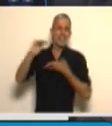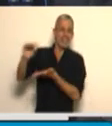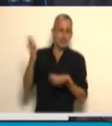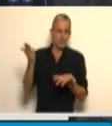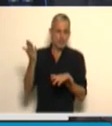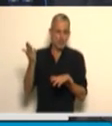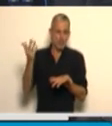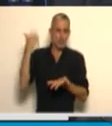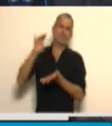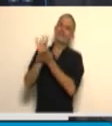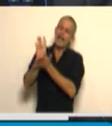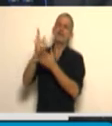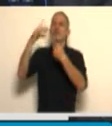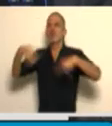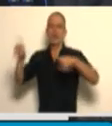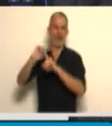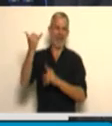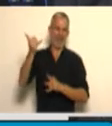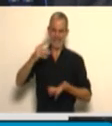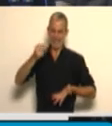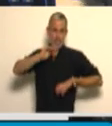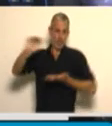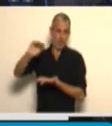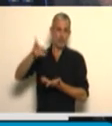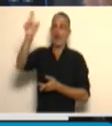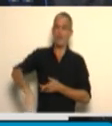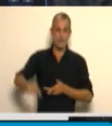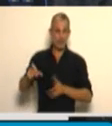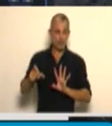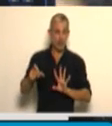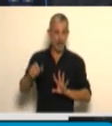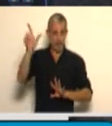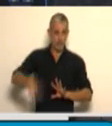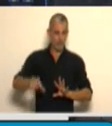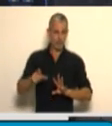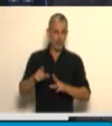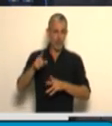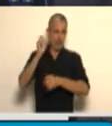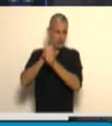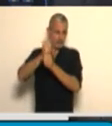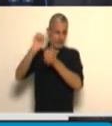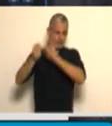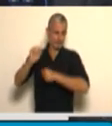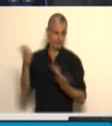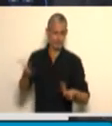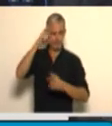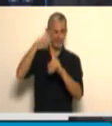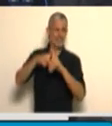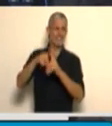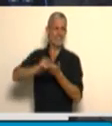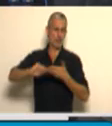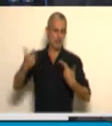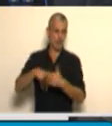como es una indemnización sujeta para una persona física que son los trabajadores, donde no hay